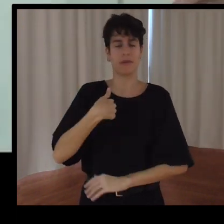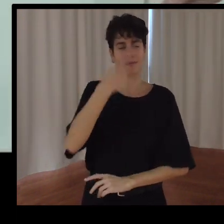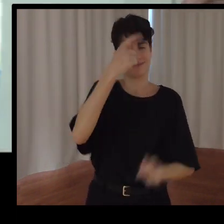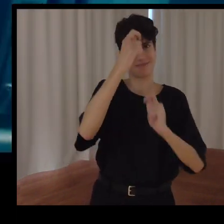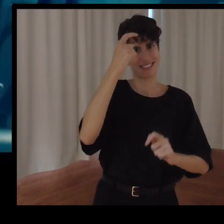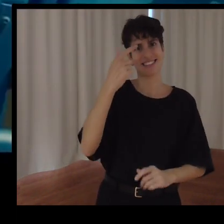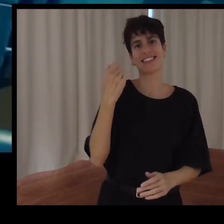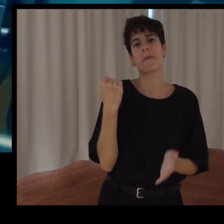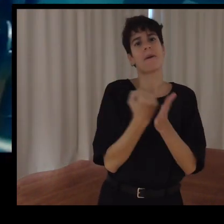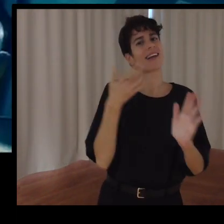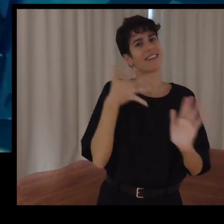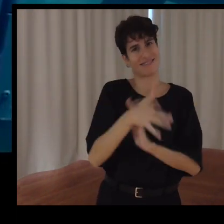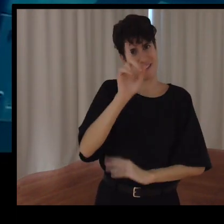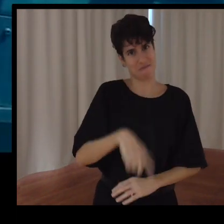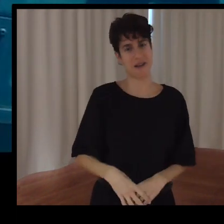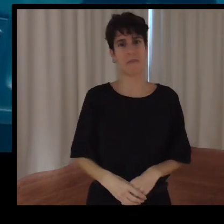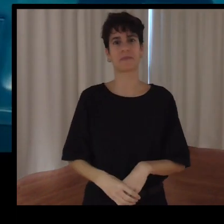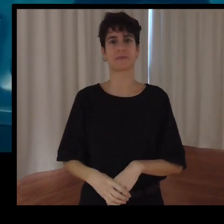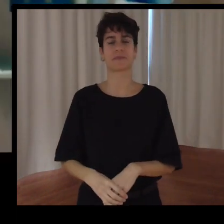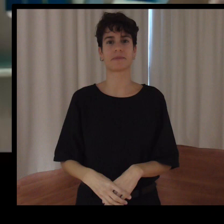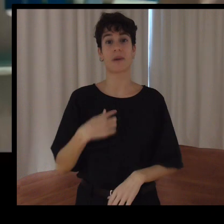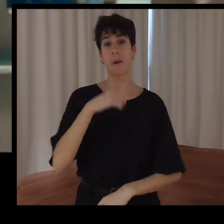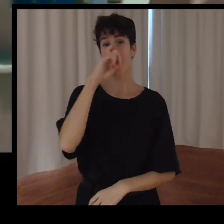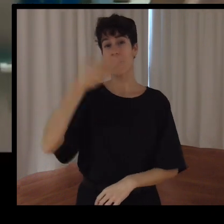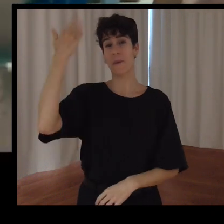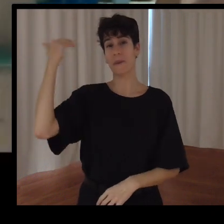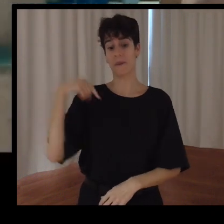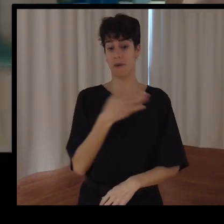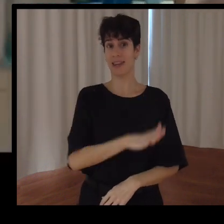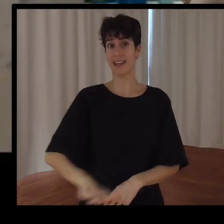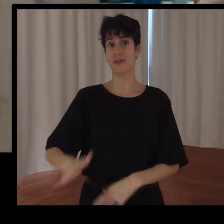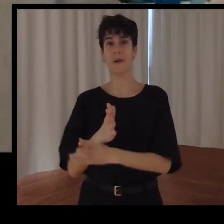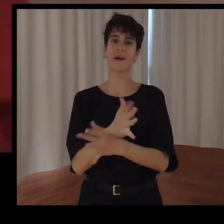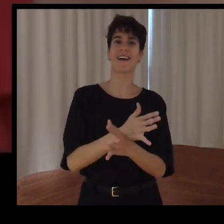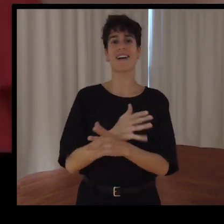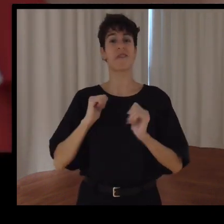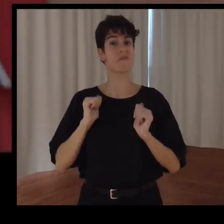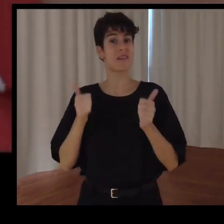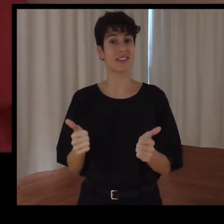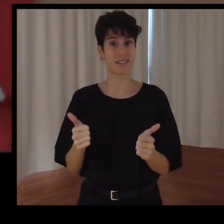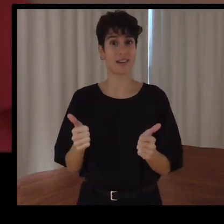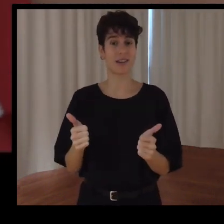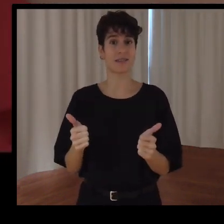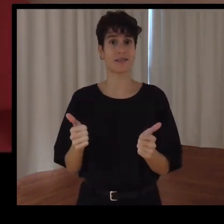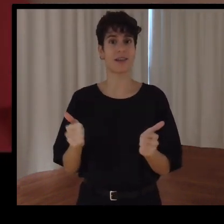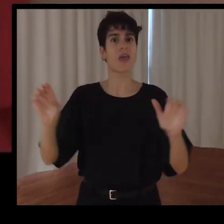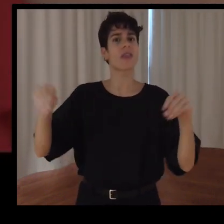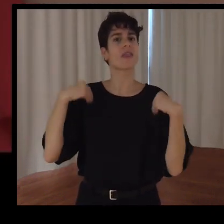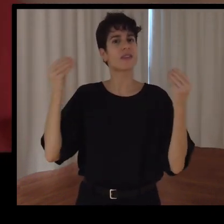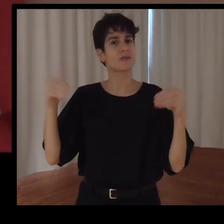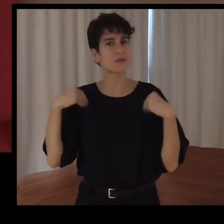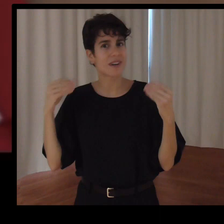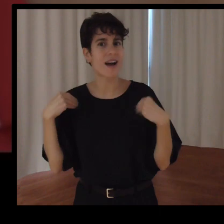recuerda un poco a cuando empezamos a jugar cuando éramos pequeños, que lo más importante era pasarlo bien, compartir,